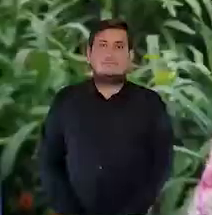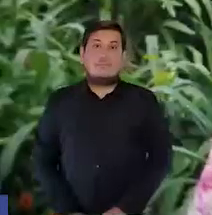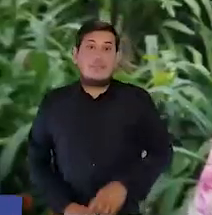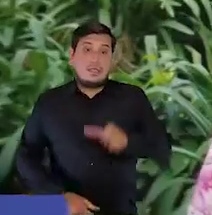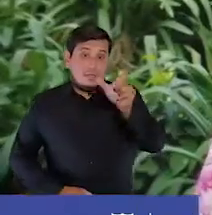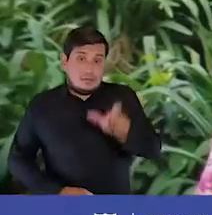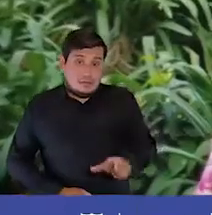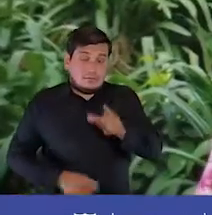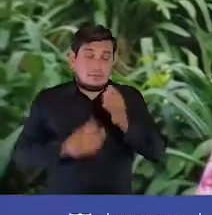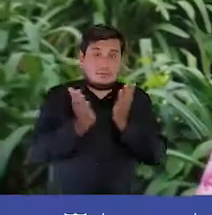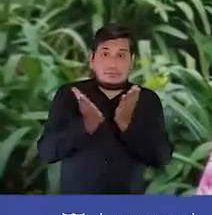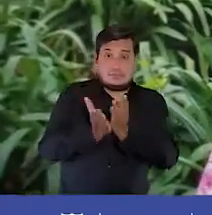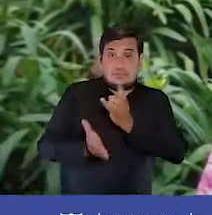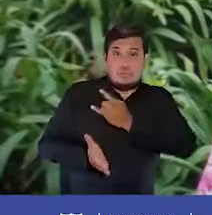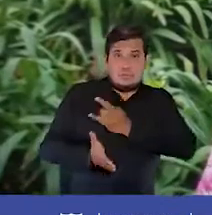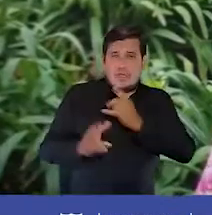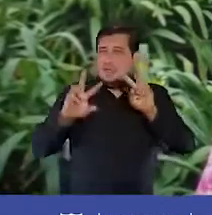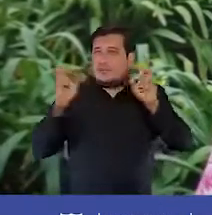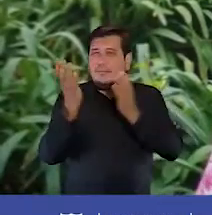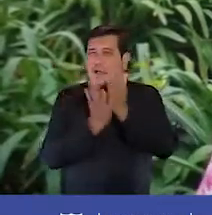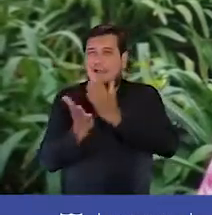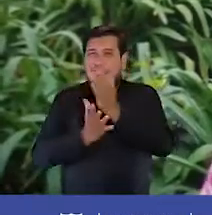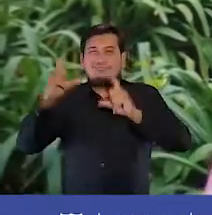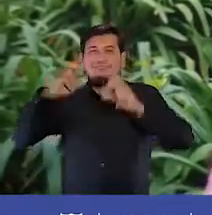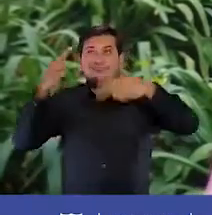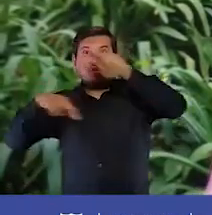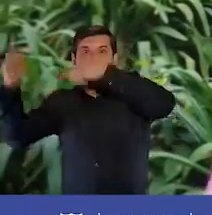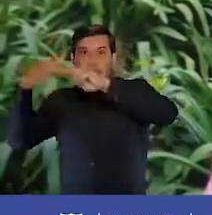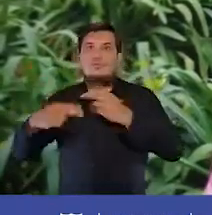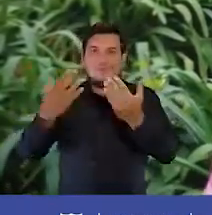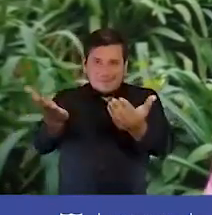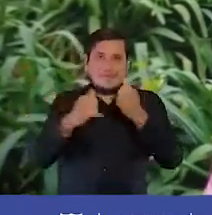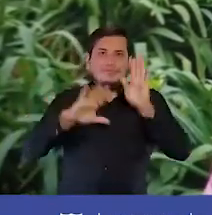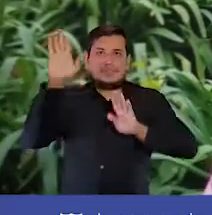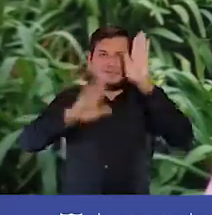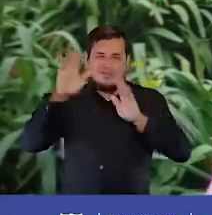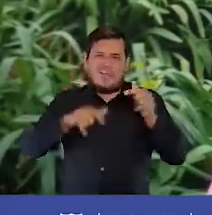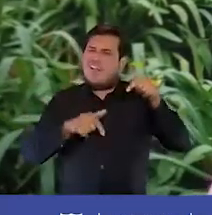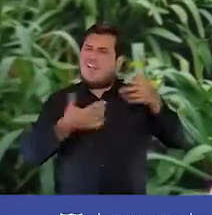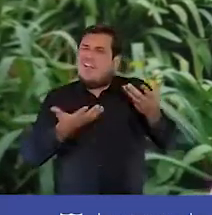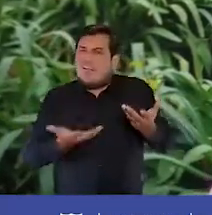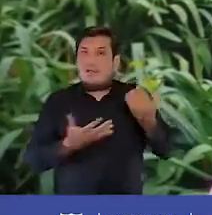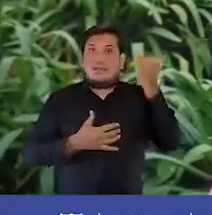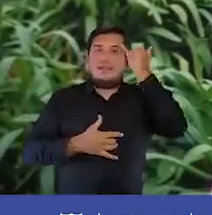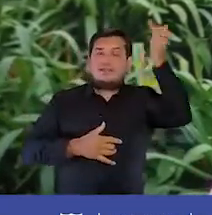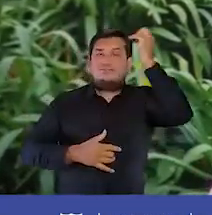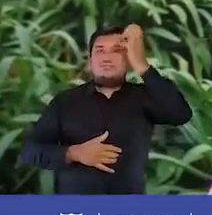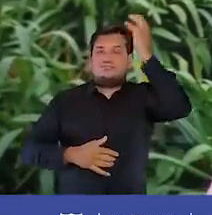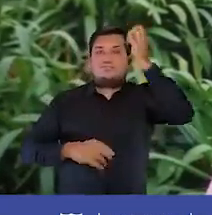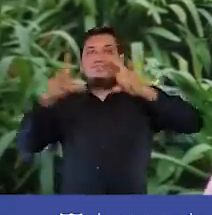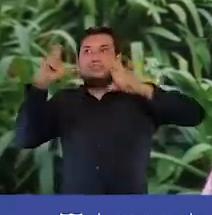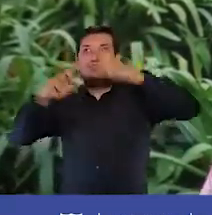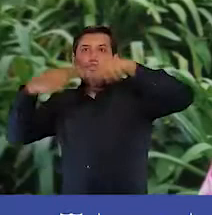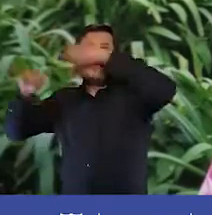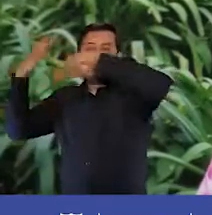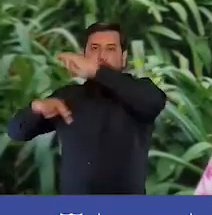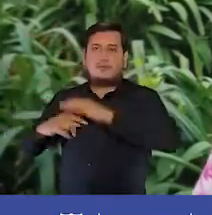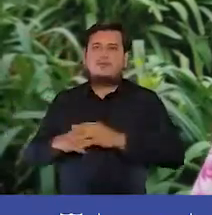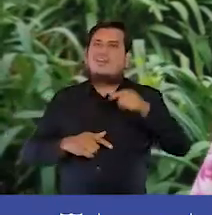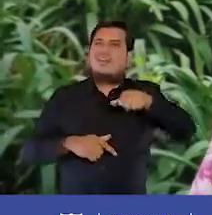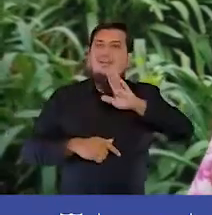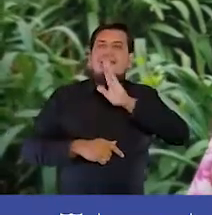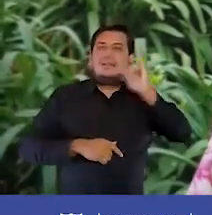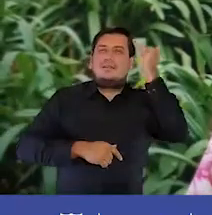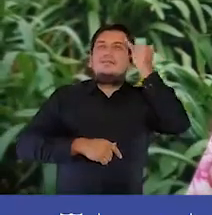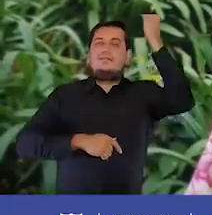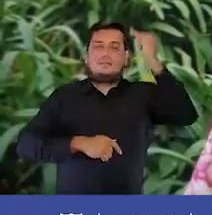Invitamos a los estudiantes de Programas de Turismo y Educación Superior de Bogotá a participar en INCREATURF, un concurso que hemos expedido con